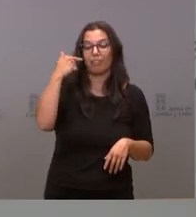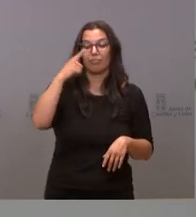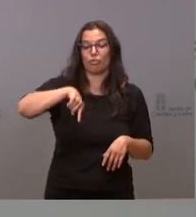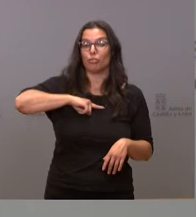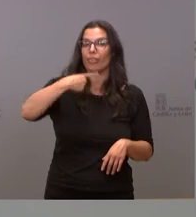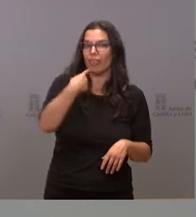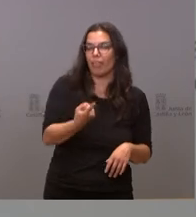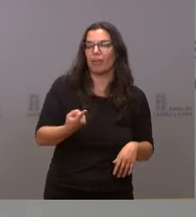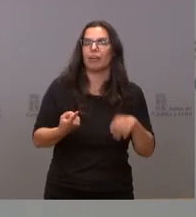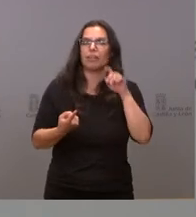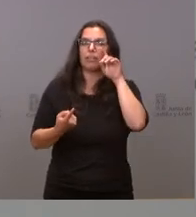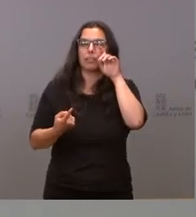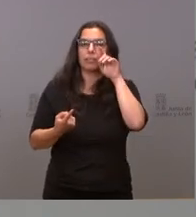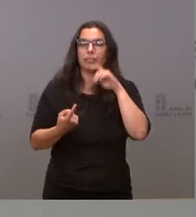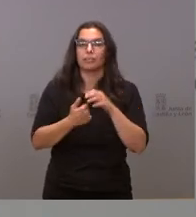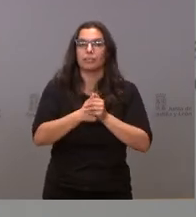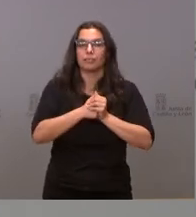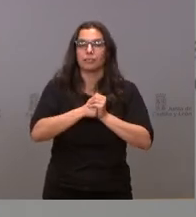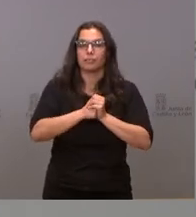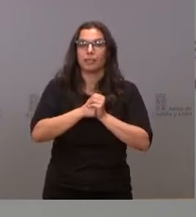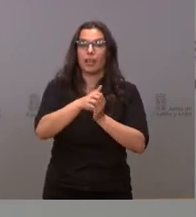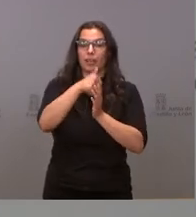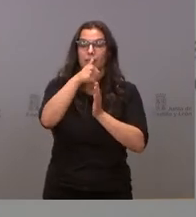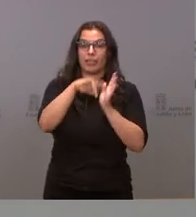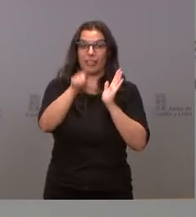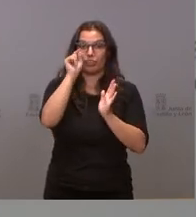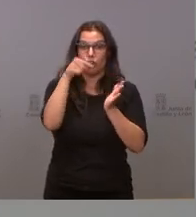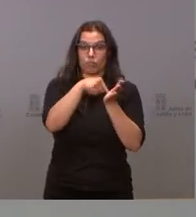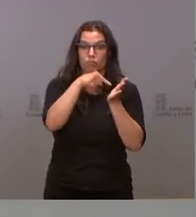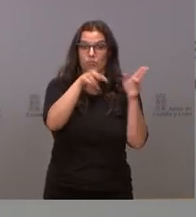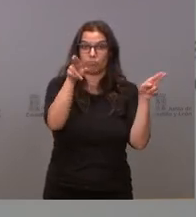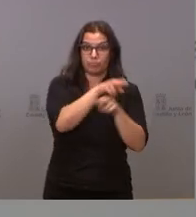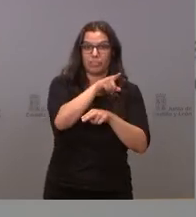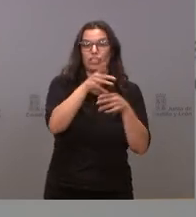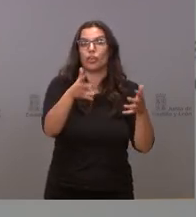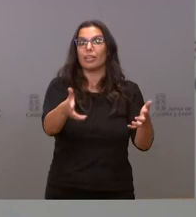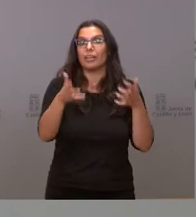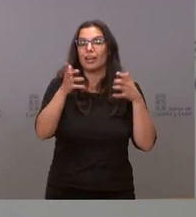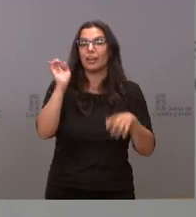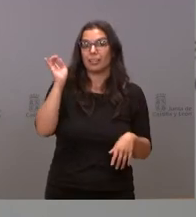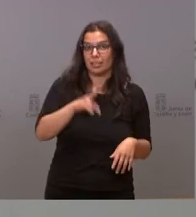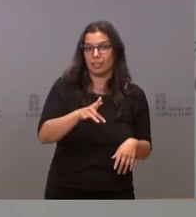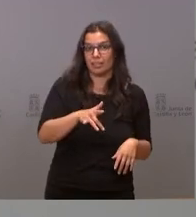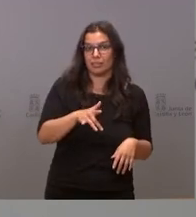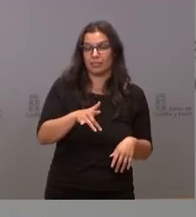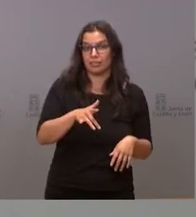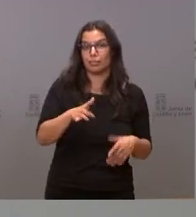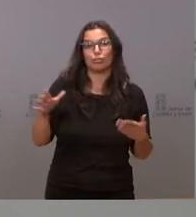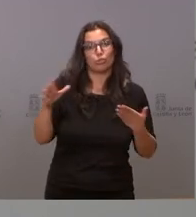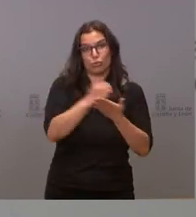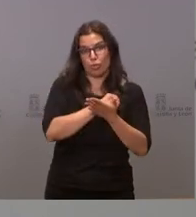que esta medida iba a beneficiar claramente a todos,